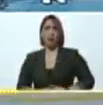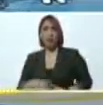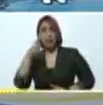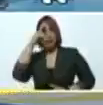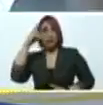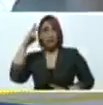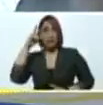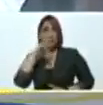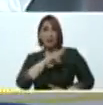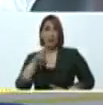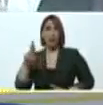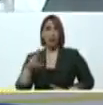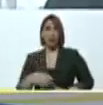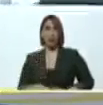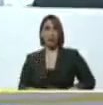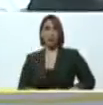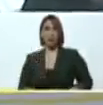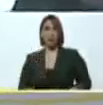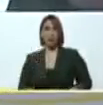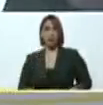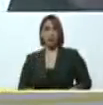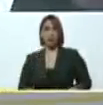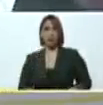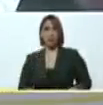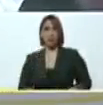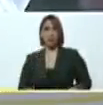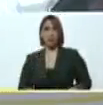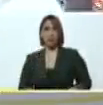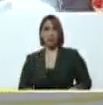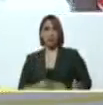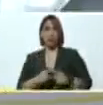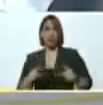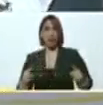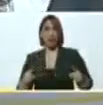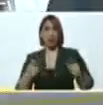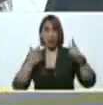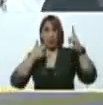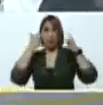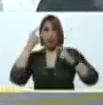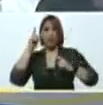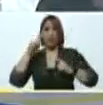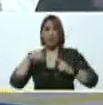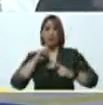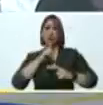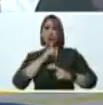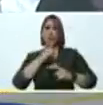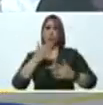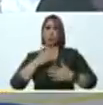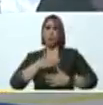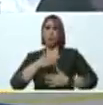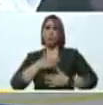canciller de la República. Pero el comandante Chávez también me nombró. Mira, ahí está.